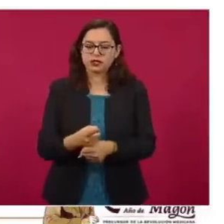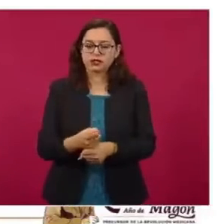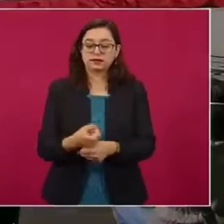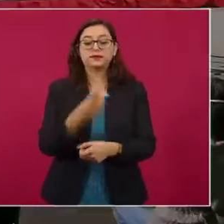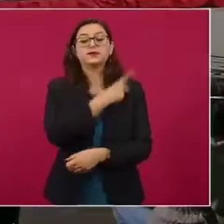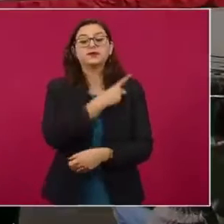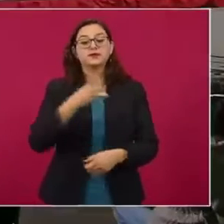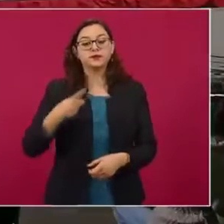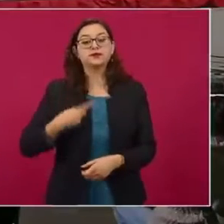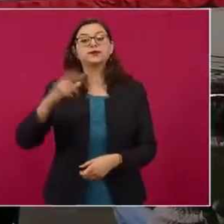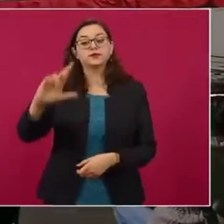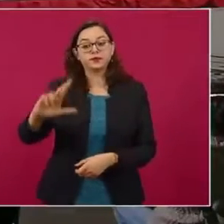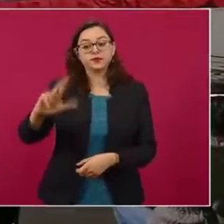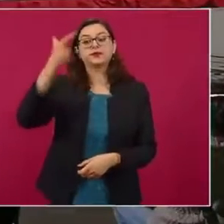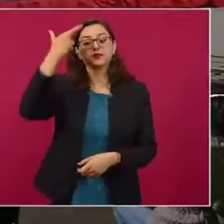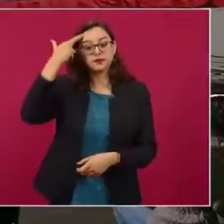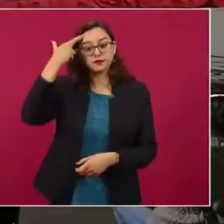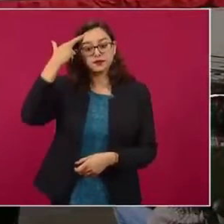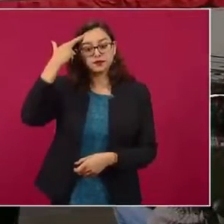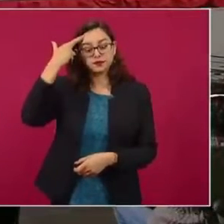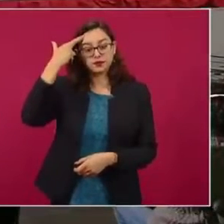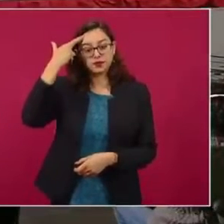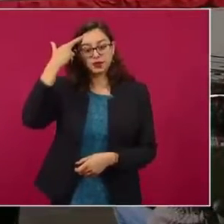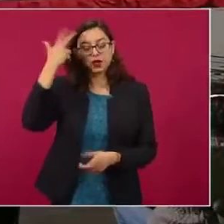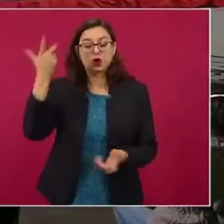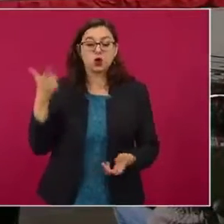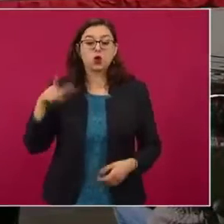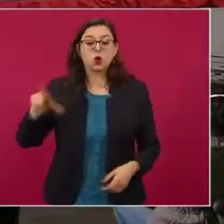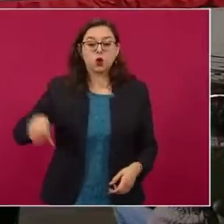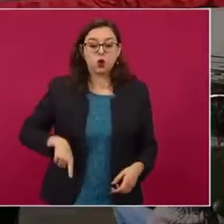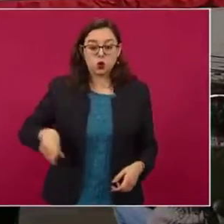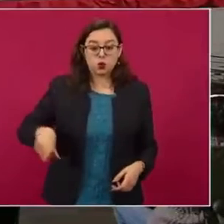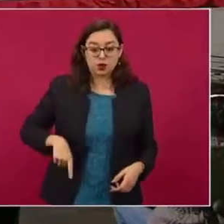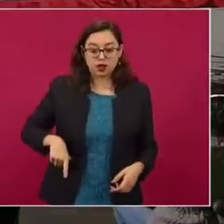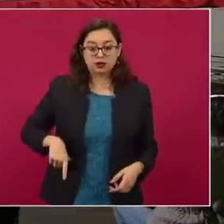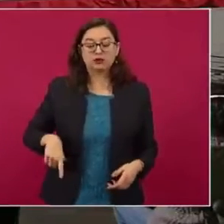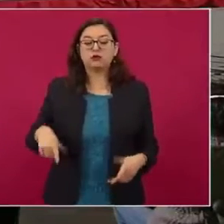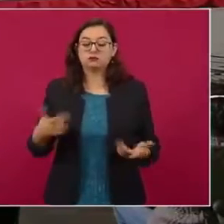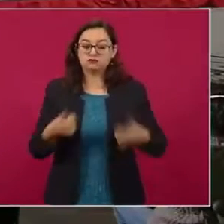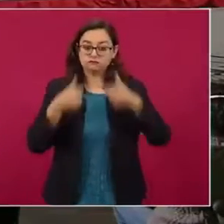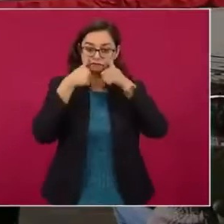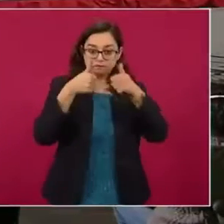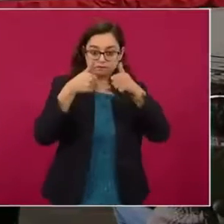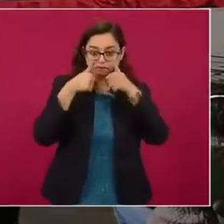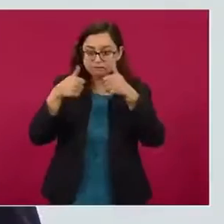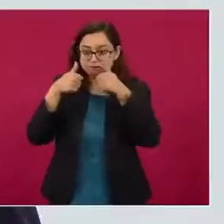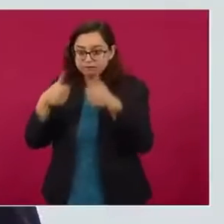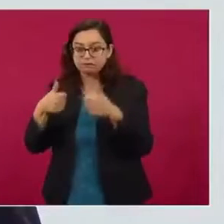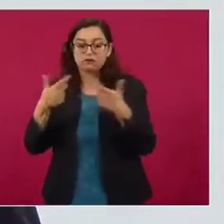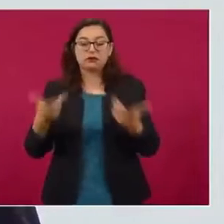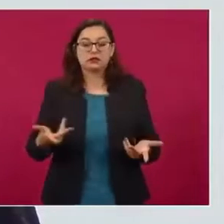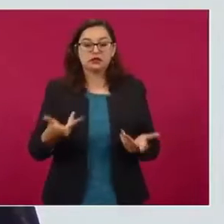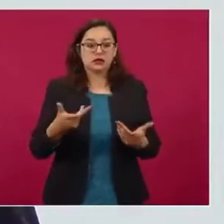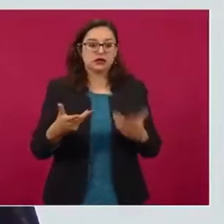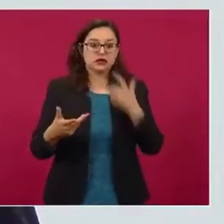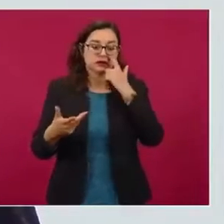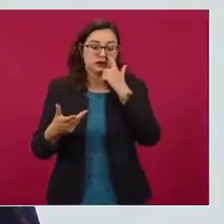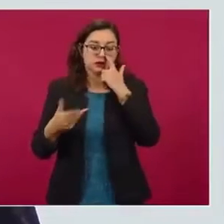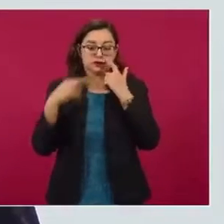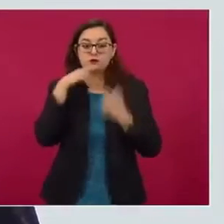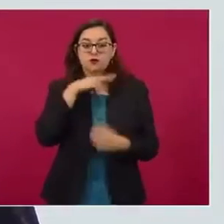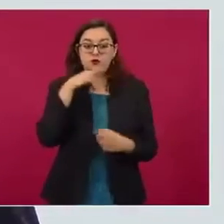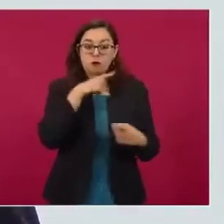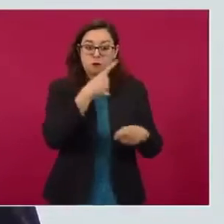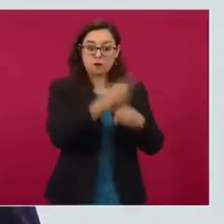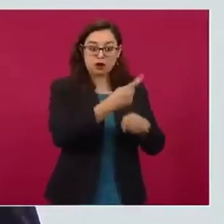que el gobierno es el tercer sector que ha dado atención y prioridad. Los primeros fueron adultos mayores, segundo fue salud